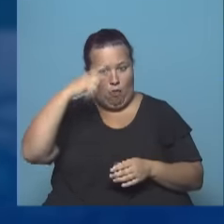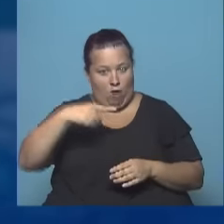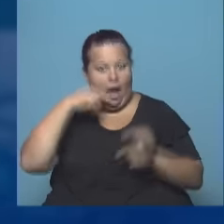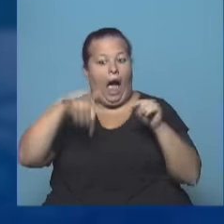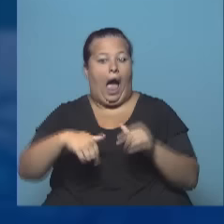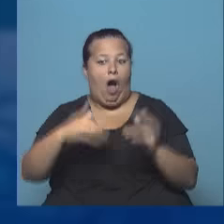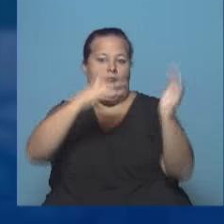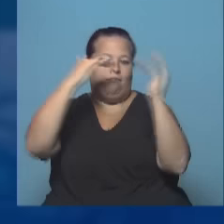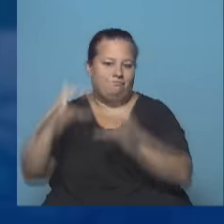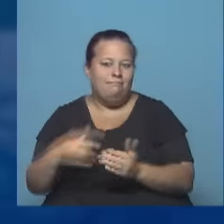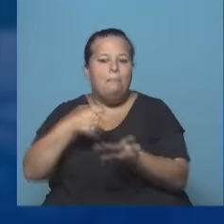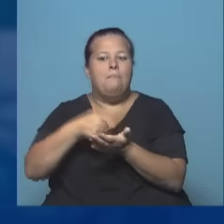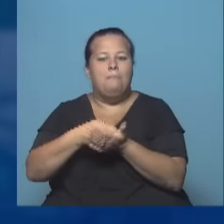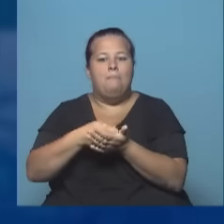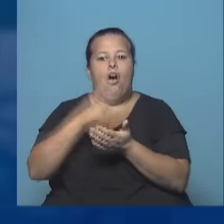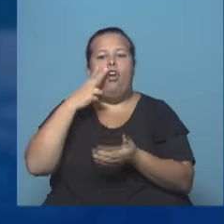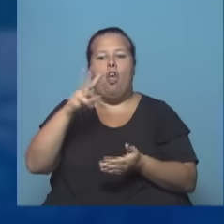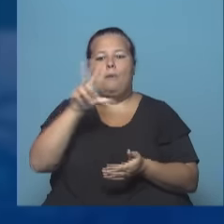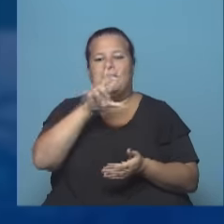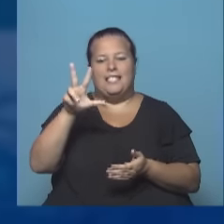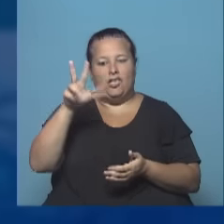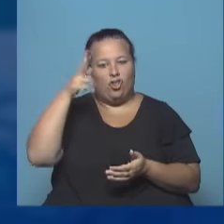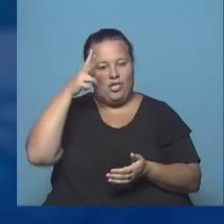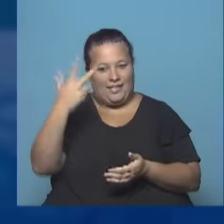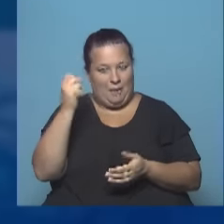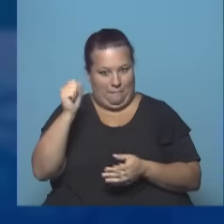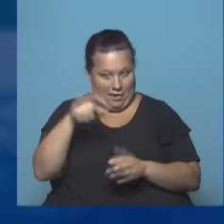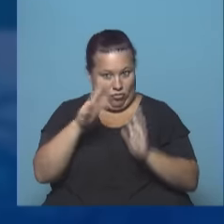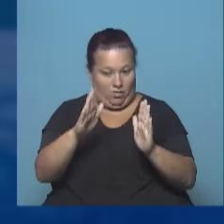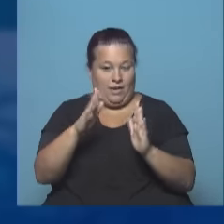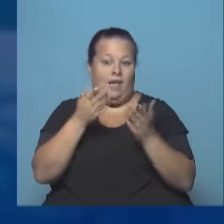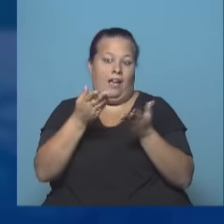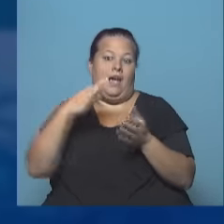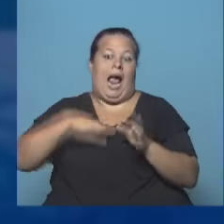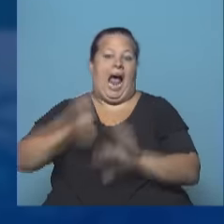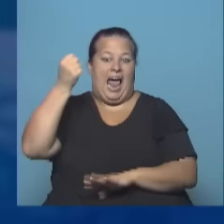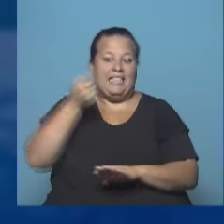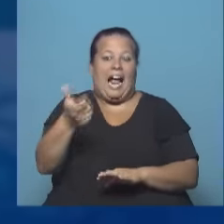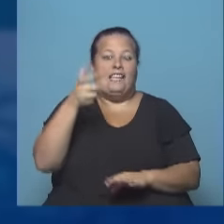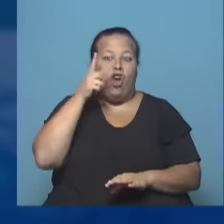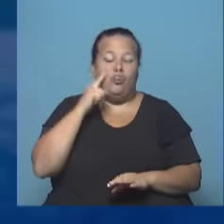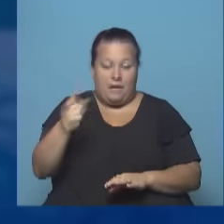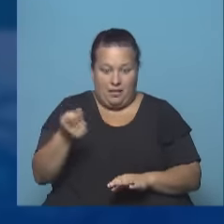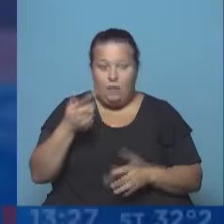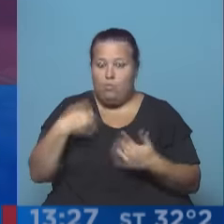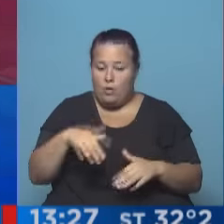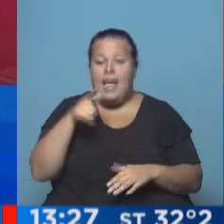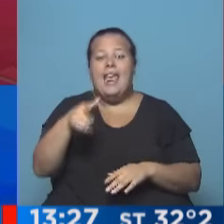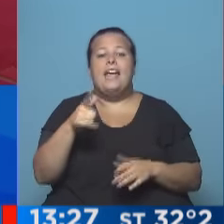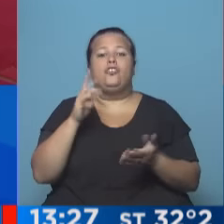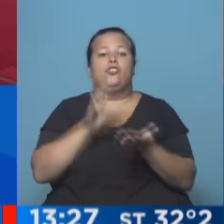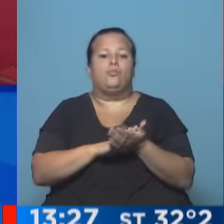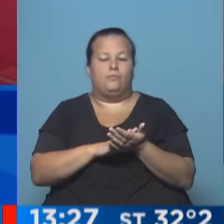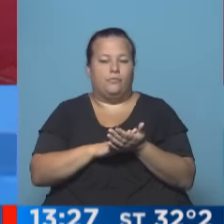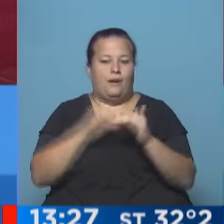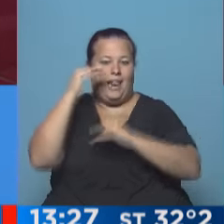Ahora pasa a pagar aproximadamente 2.383. Con un beneficio de casi 8.000 pesos. Casi 8.000 Esto tiene que ver con las